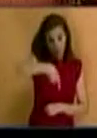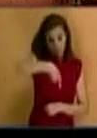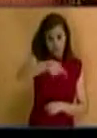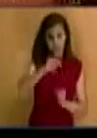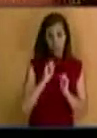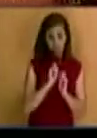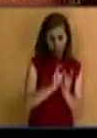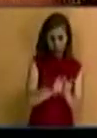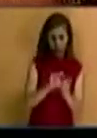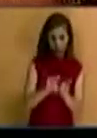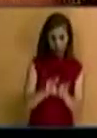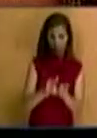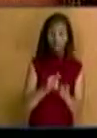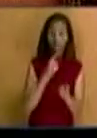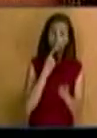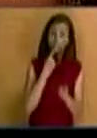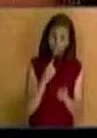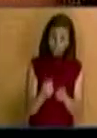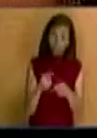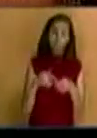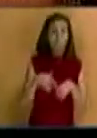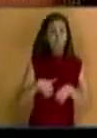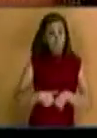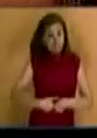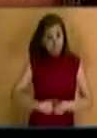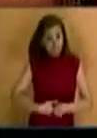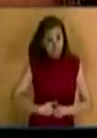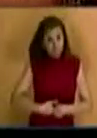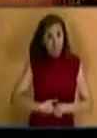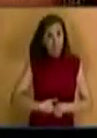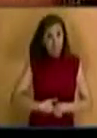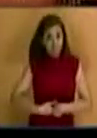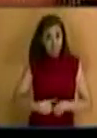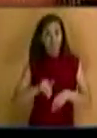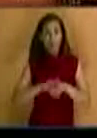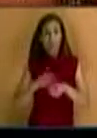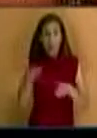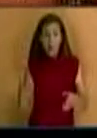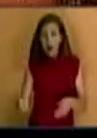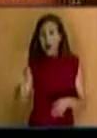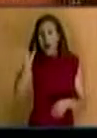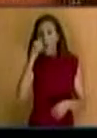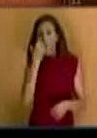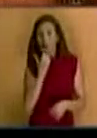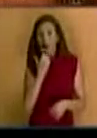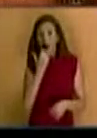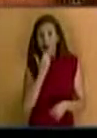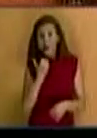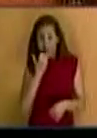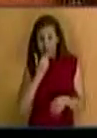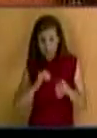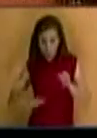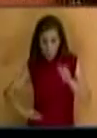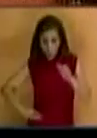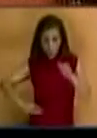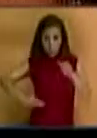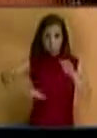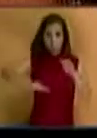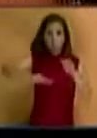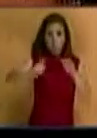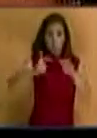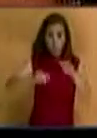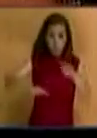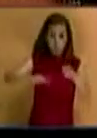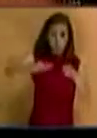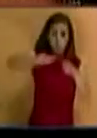que es un esfuerzo en sentido de que el crecimiento del lago está sucediendo a